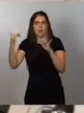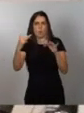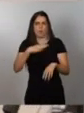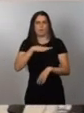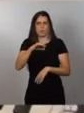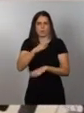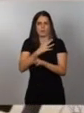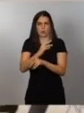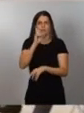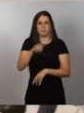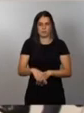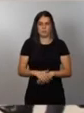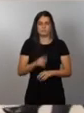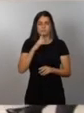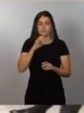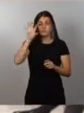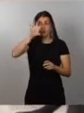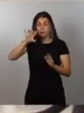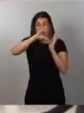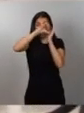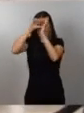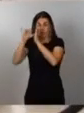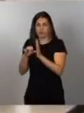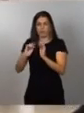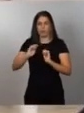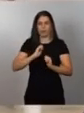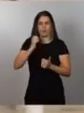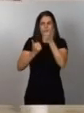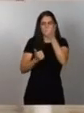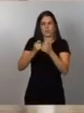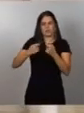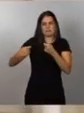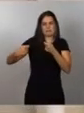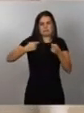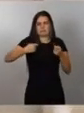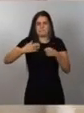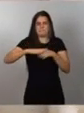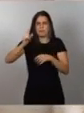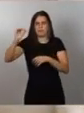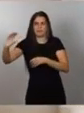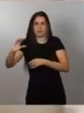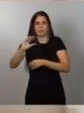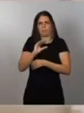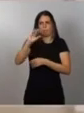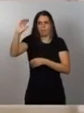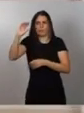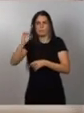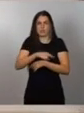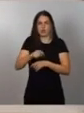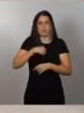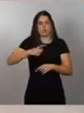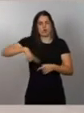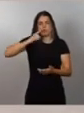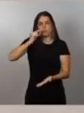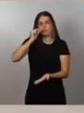países cercanos rivalizan con nosotros por atraer inversiones. Debemos de ser muy rápidos porque los países